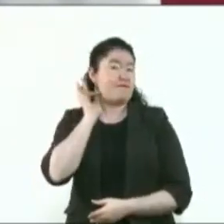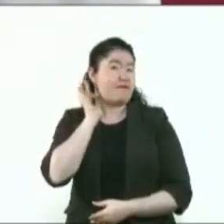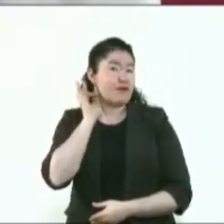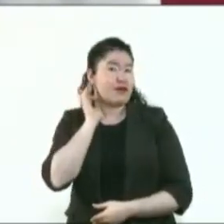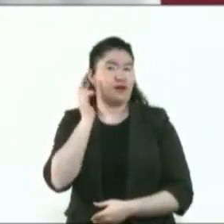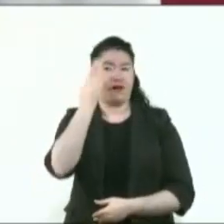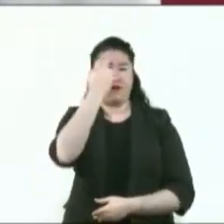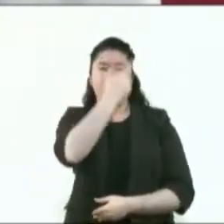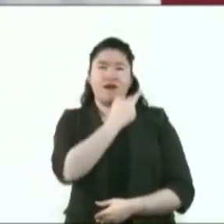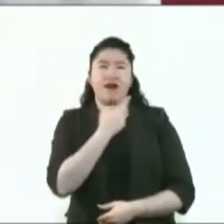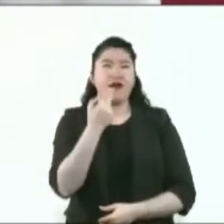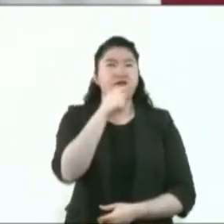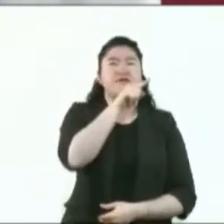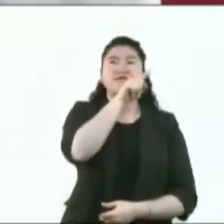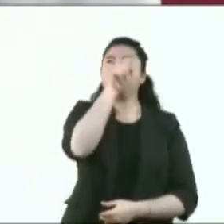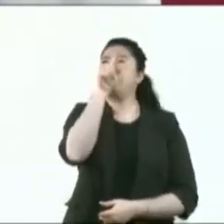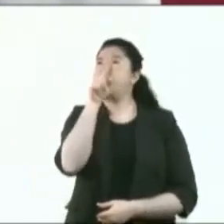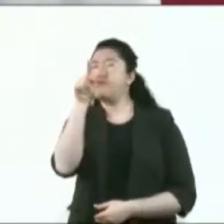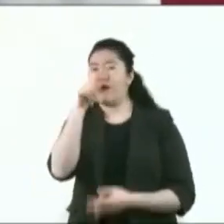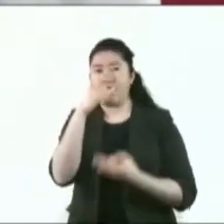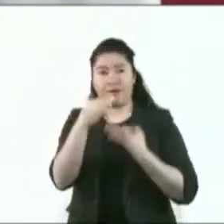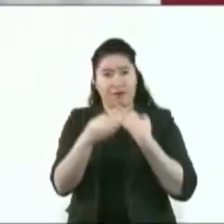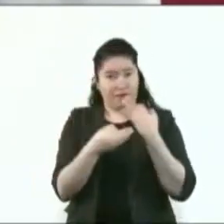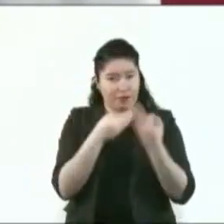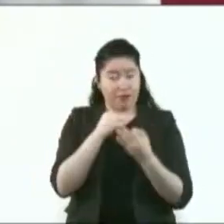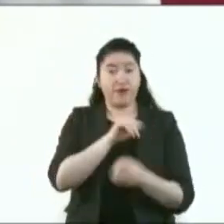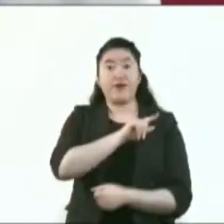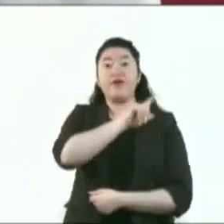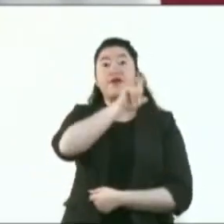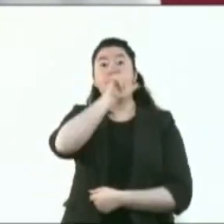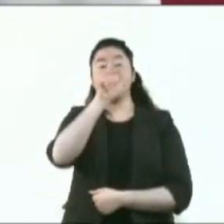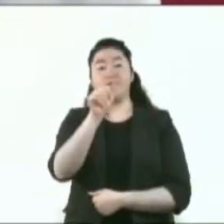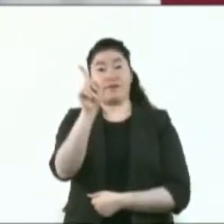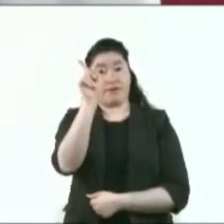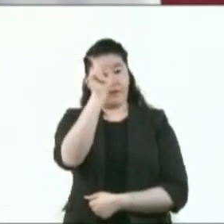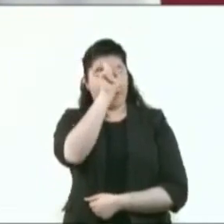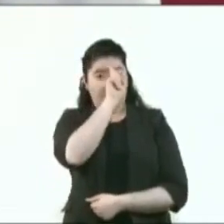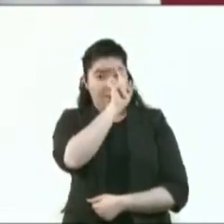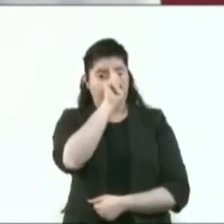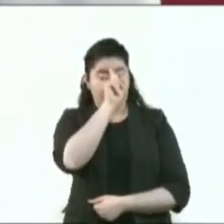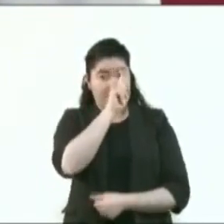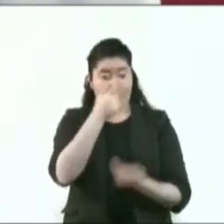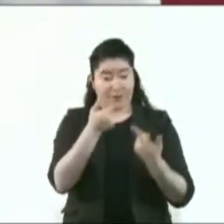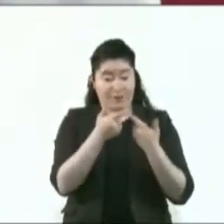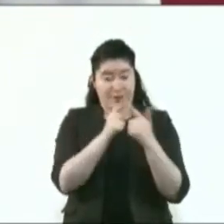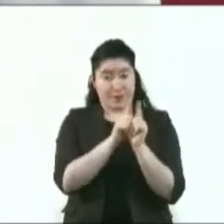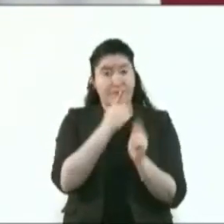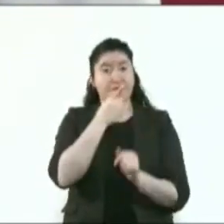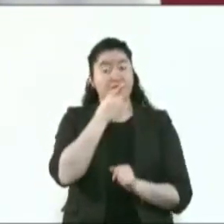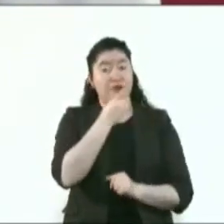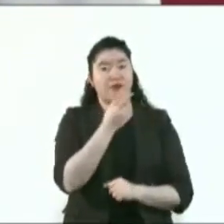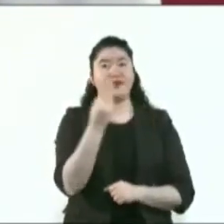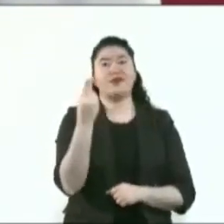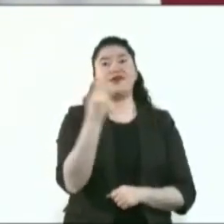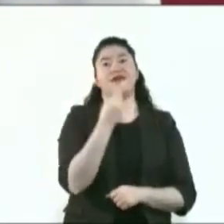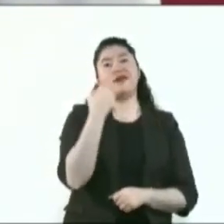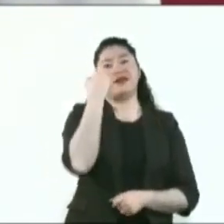Justicia con todos sus detalles, a partir de ahí el Comité Técnico Asesor decide hacer una revisión de